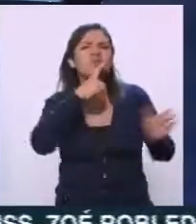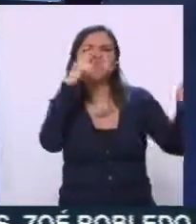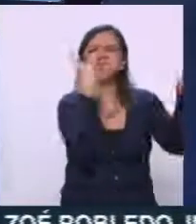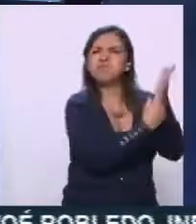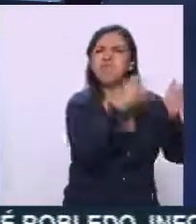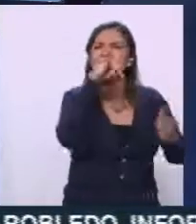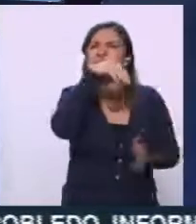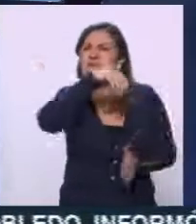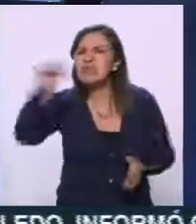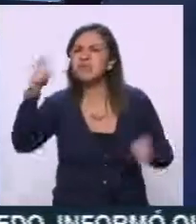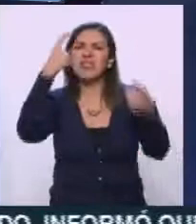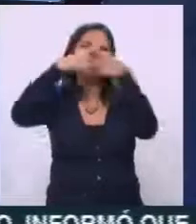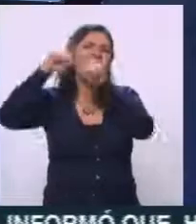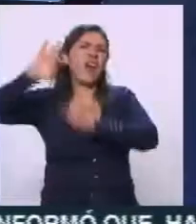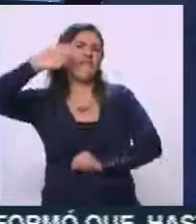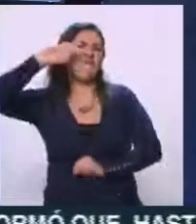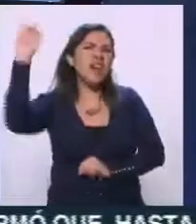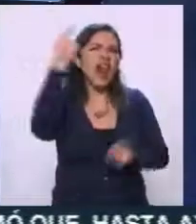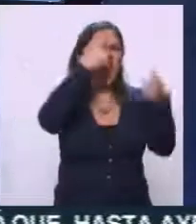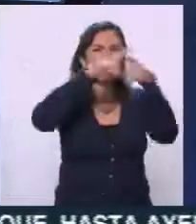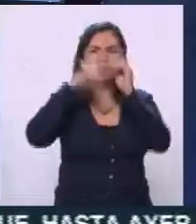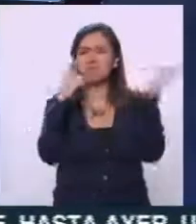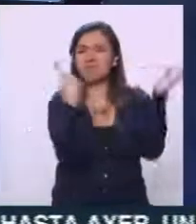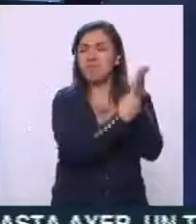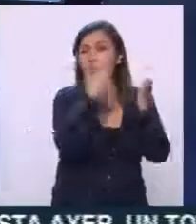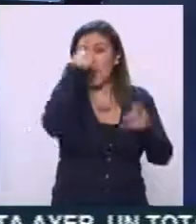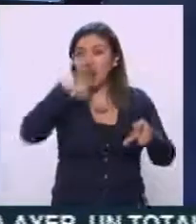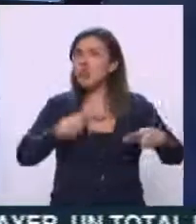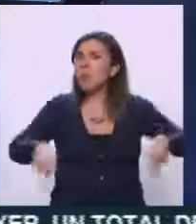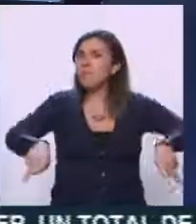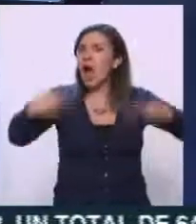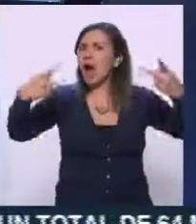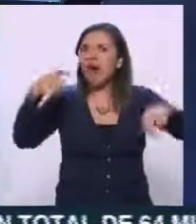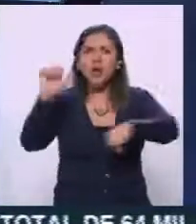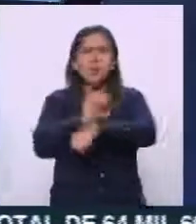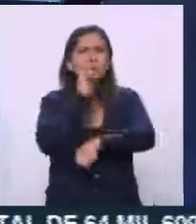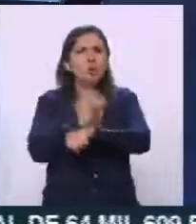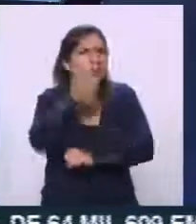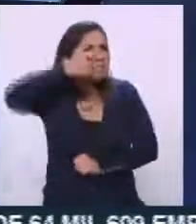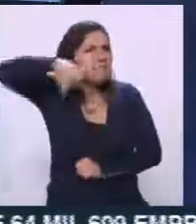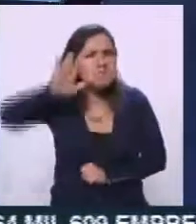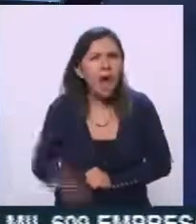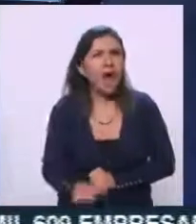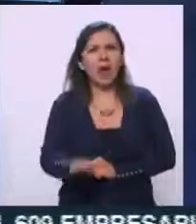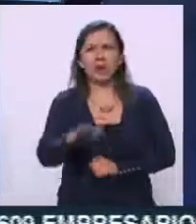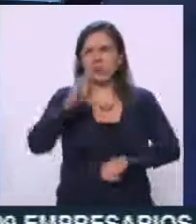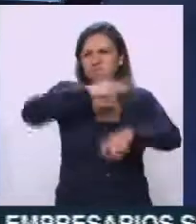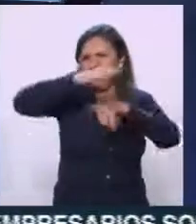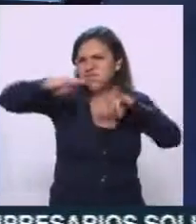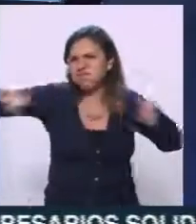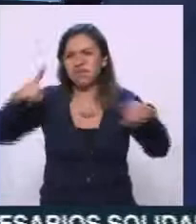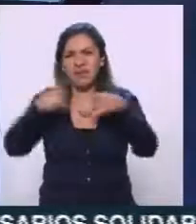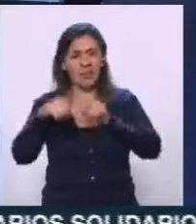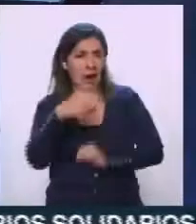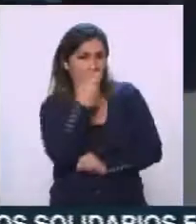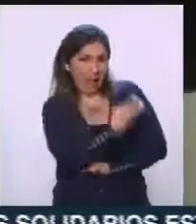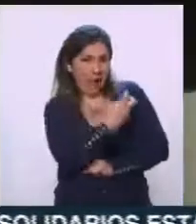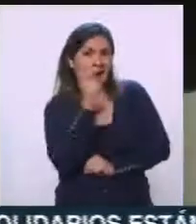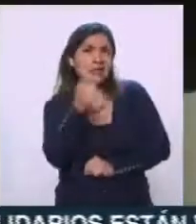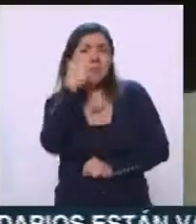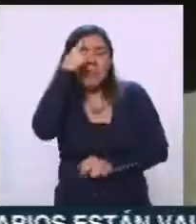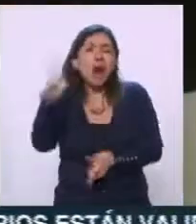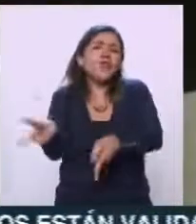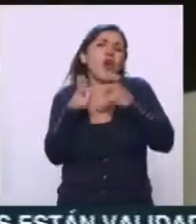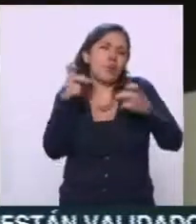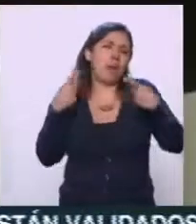dependencias federales, estatales, haciendo supuestas subastas de miles de autos muy baratos en lotes, y es simplemente una forma de